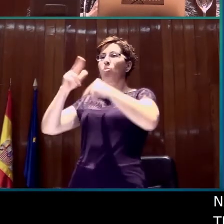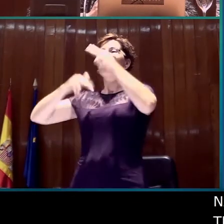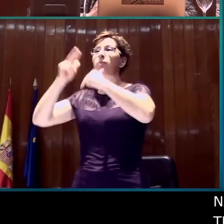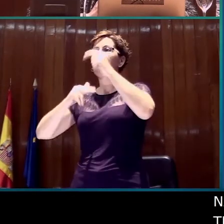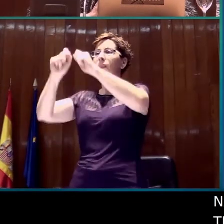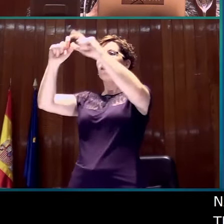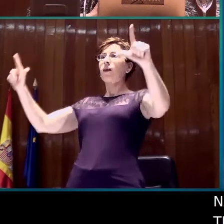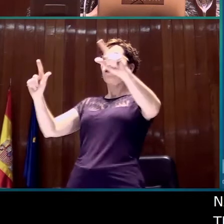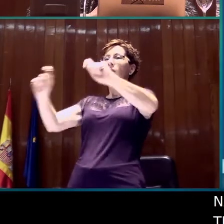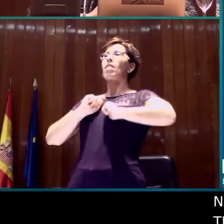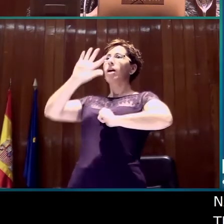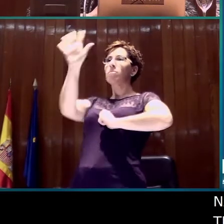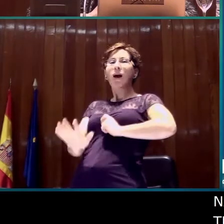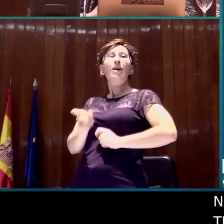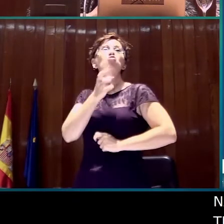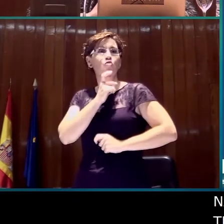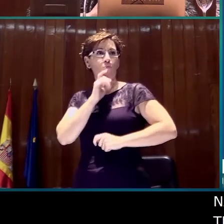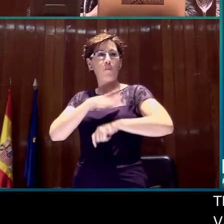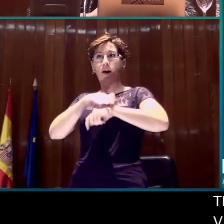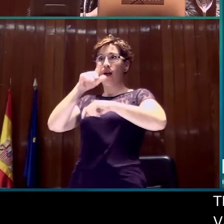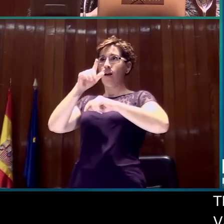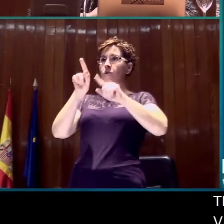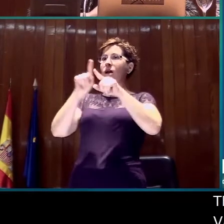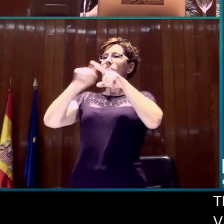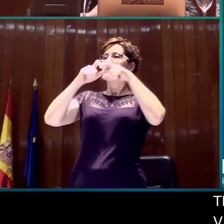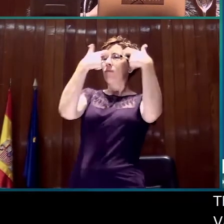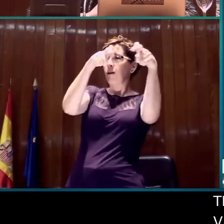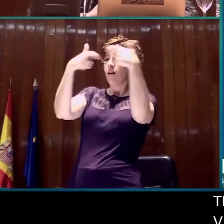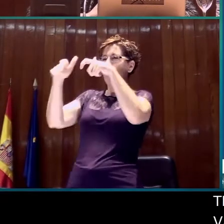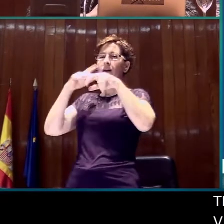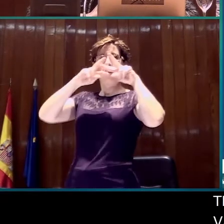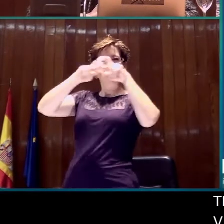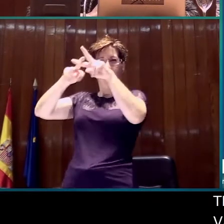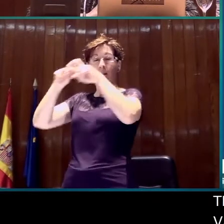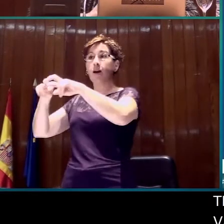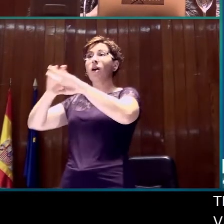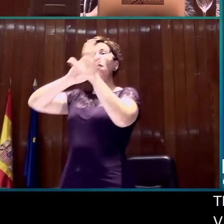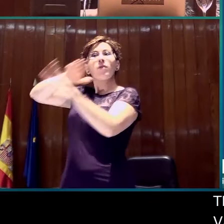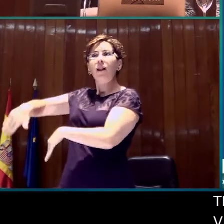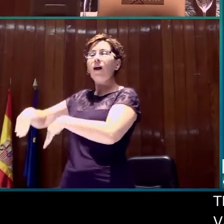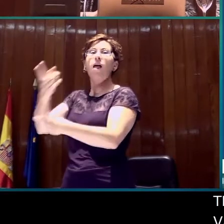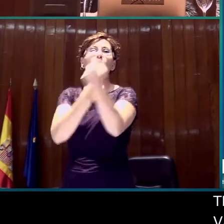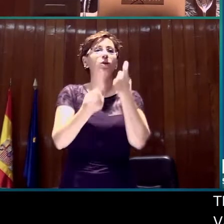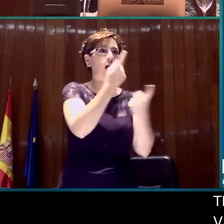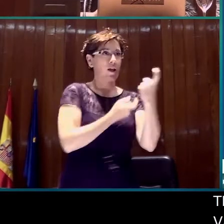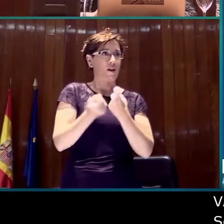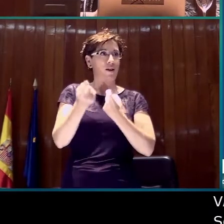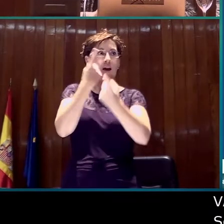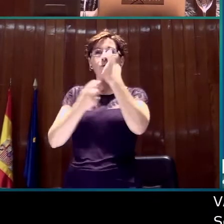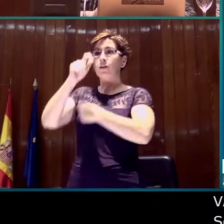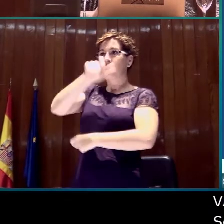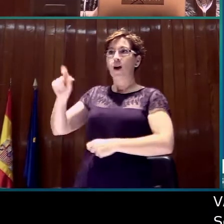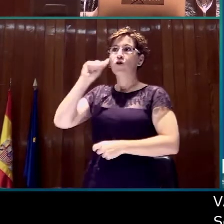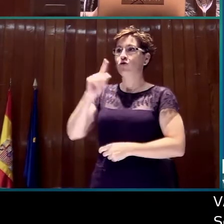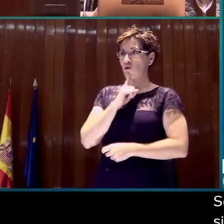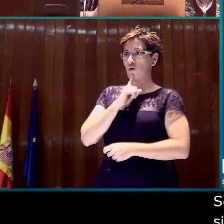signada y así poder caracterizarla. Y, en último lugar, se ha realizado una pequeña encuesta a personas sordas, usuarias de la lengua de signos